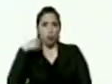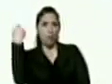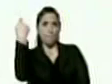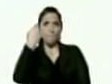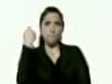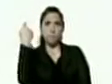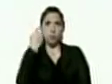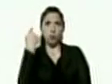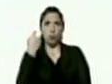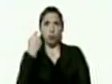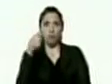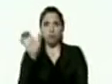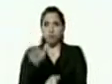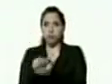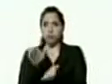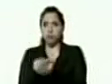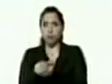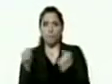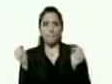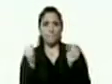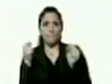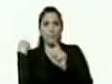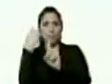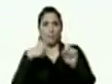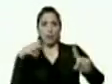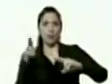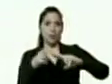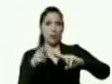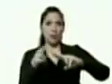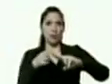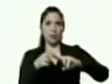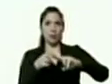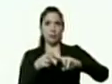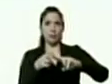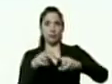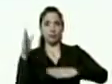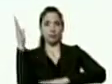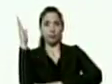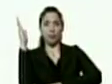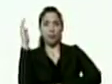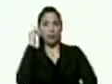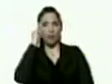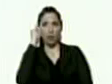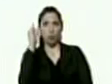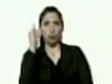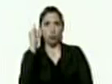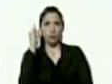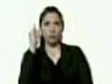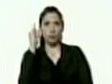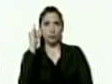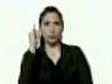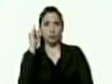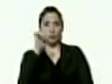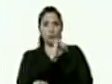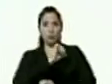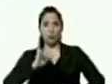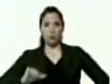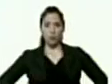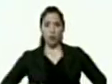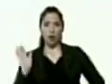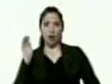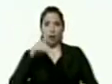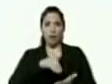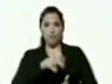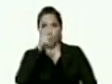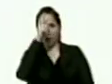Nueva Esparta Mérida Amazonas Táchira Lara Yaracuy Portuguesa Aragua